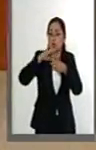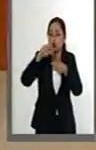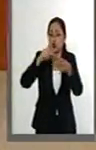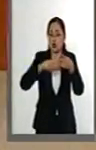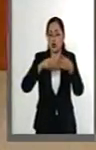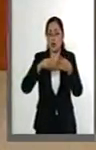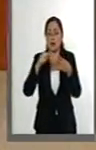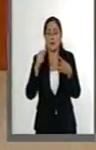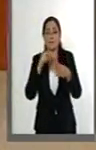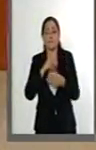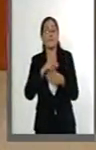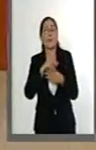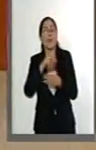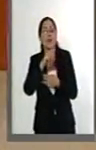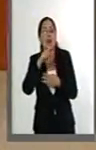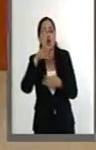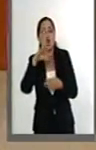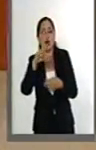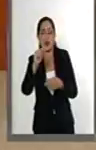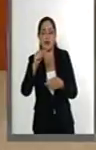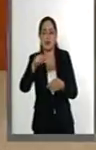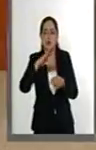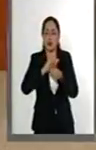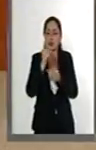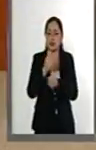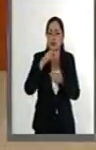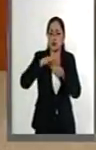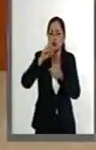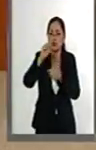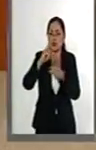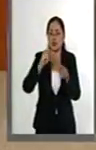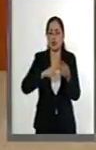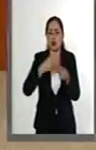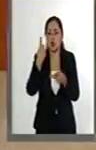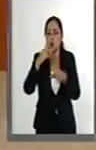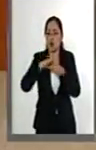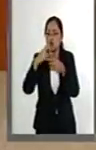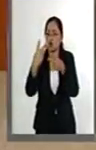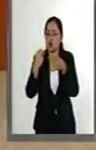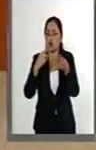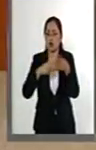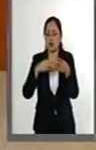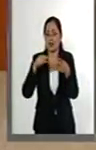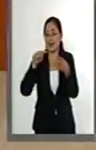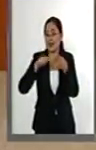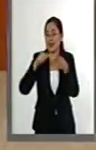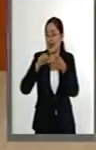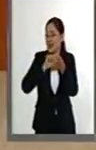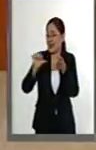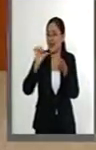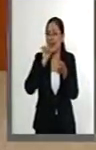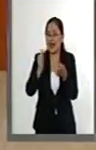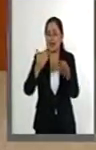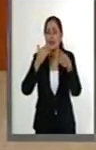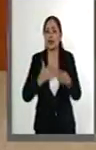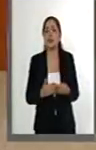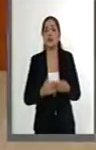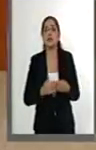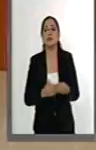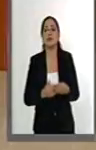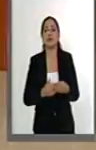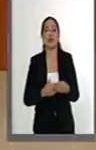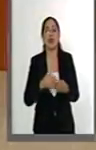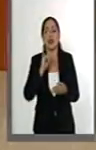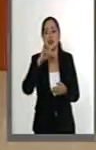Yanino Talora con 96 votos a favor, uno en contra y ninguno nulo. Indalfer